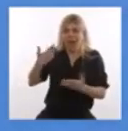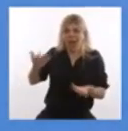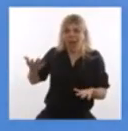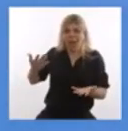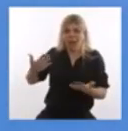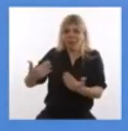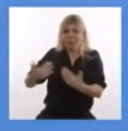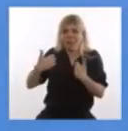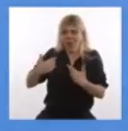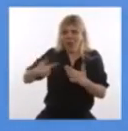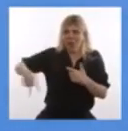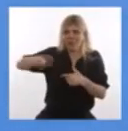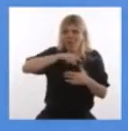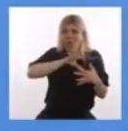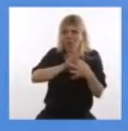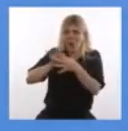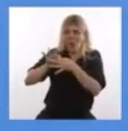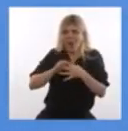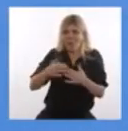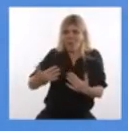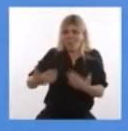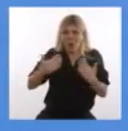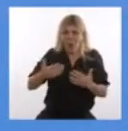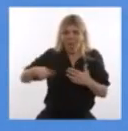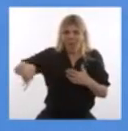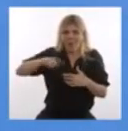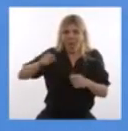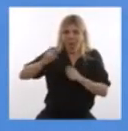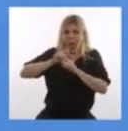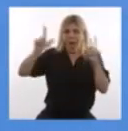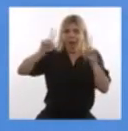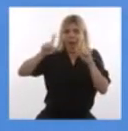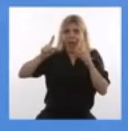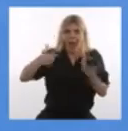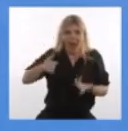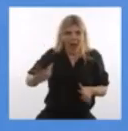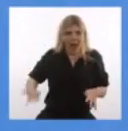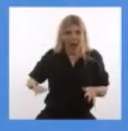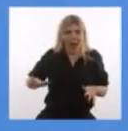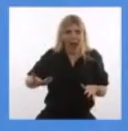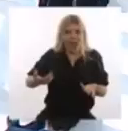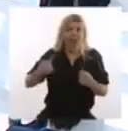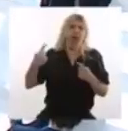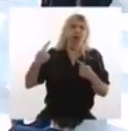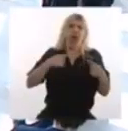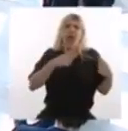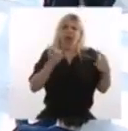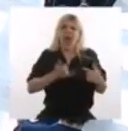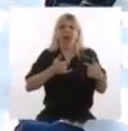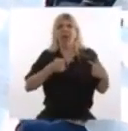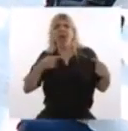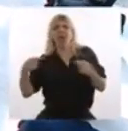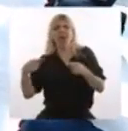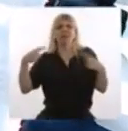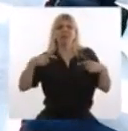entre todos y todas. Me asombra. Con nuestras diferencias, con nuestros tironeos por momentos.